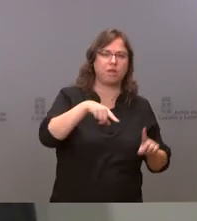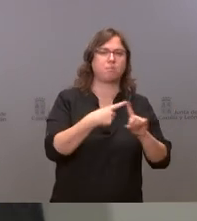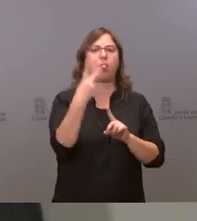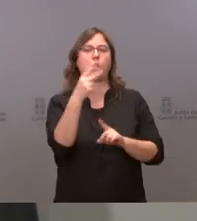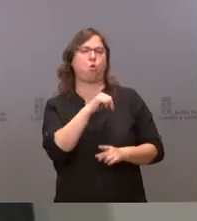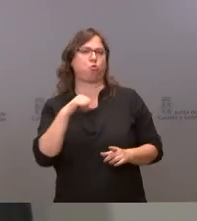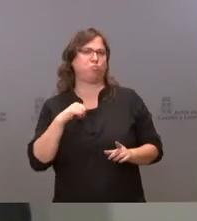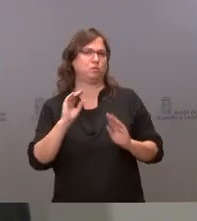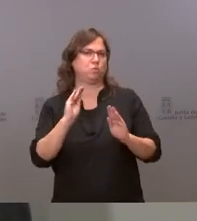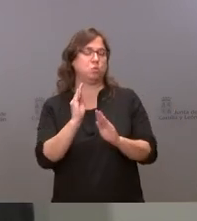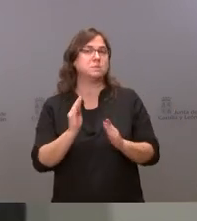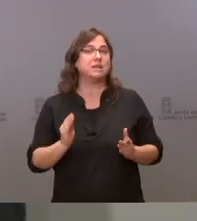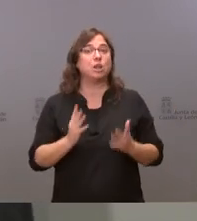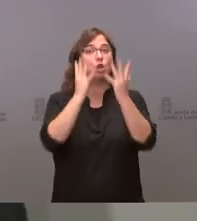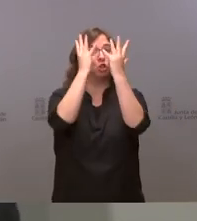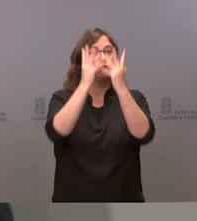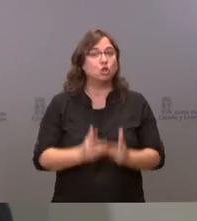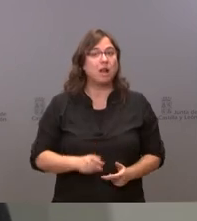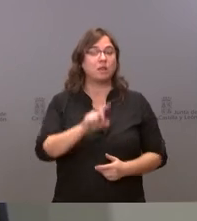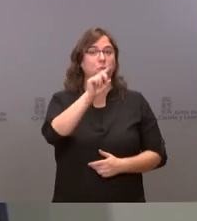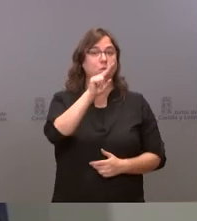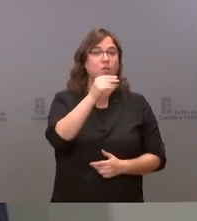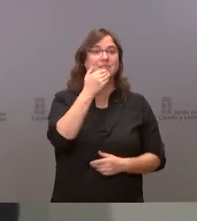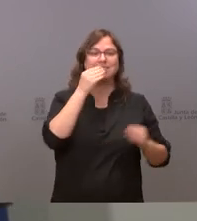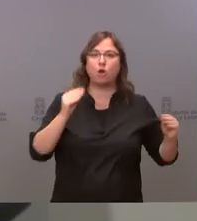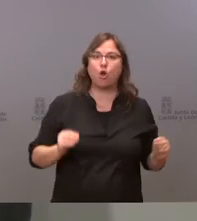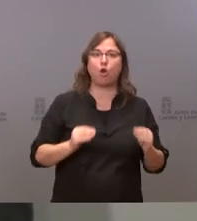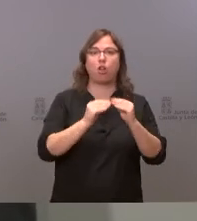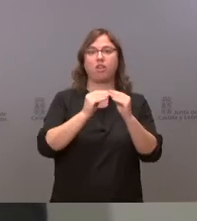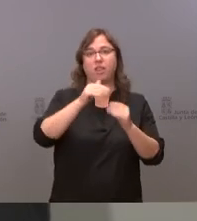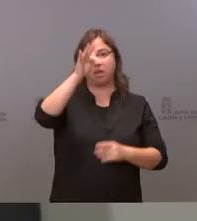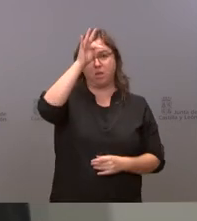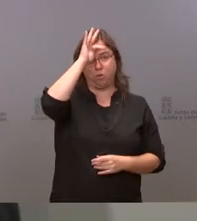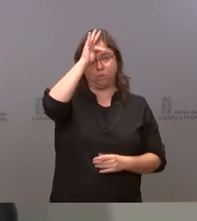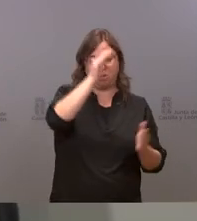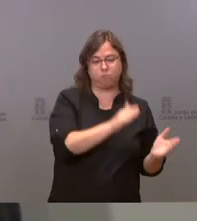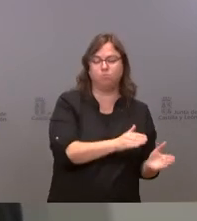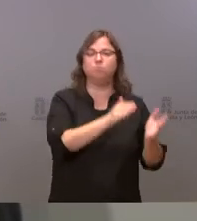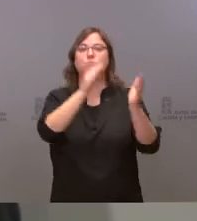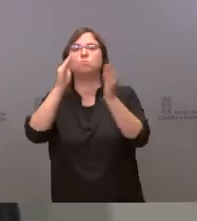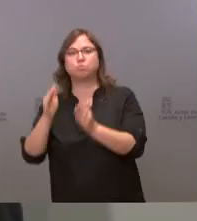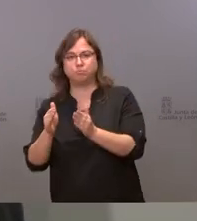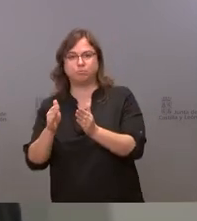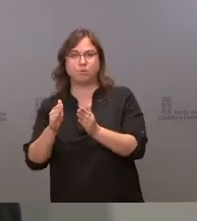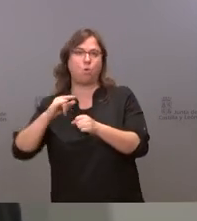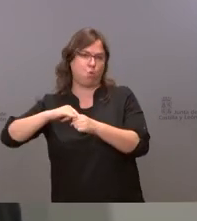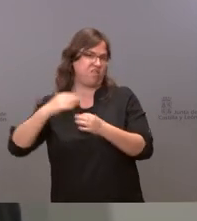pues tienen que sumar 12 si coinciden domingo tendrá que ser trasladado